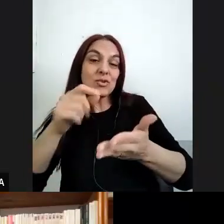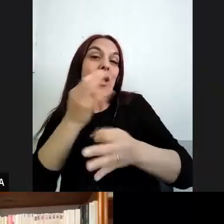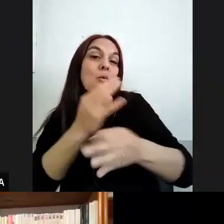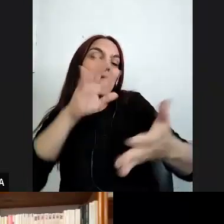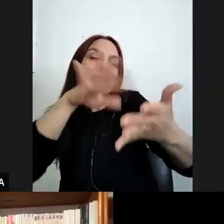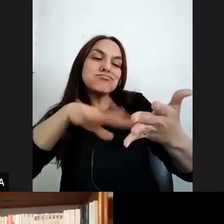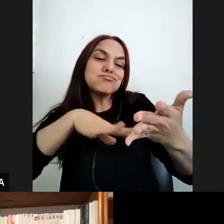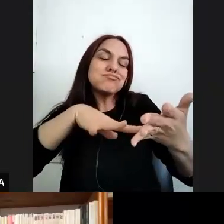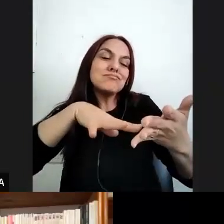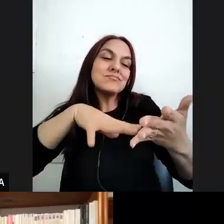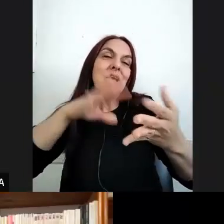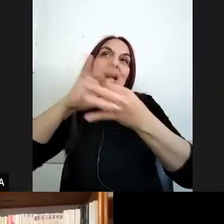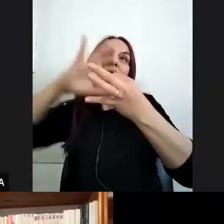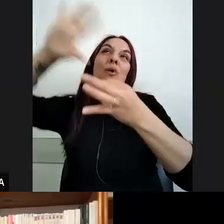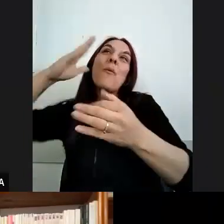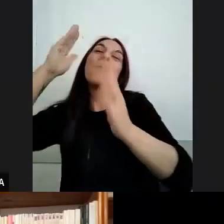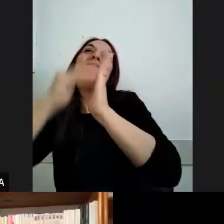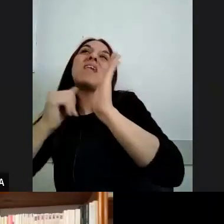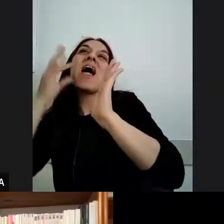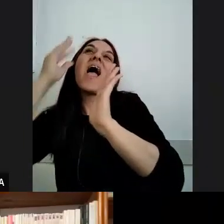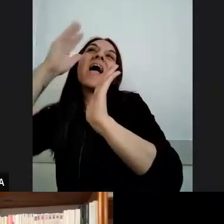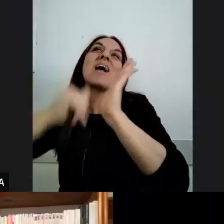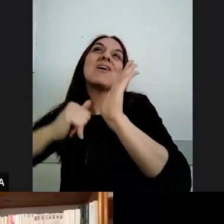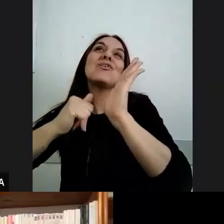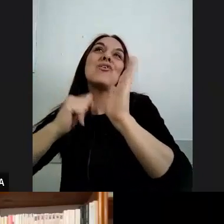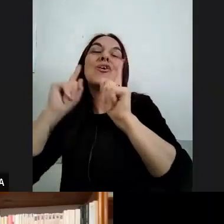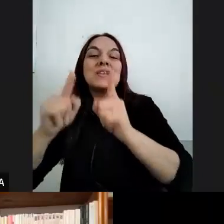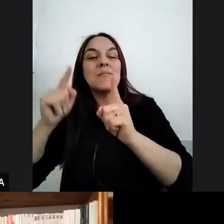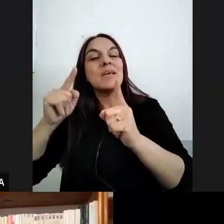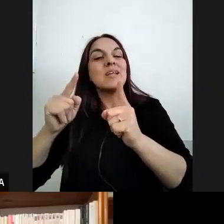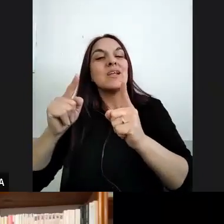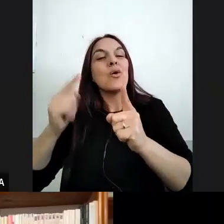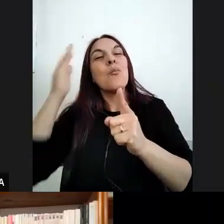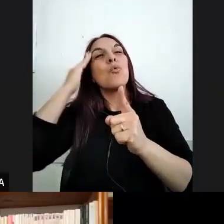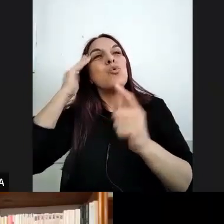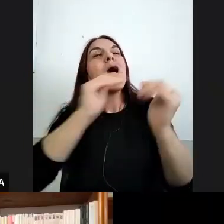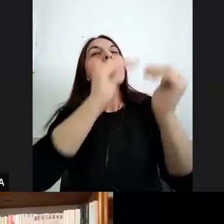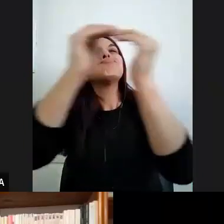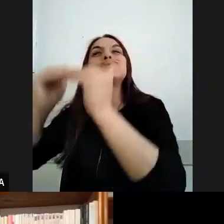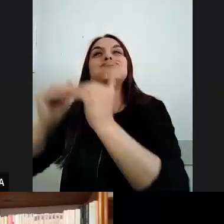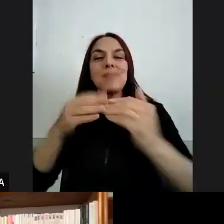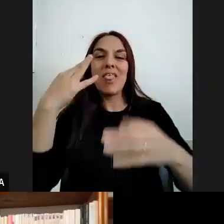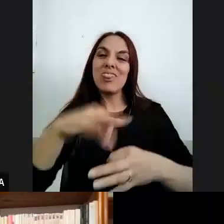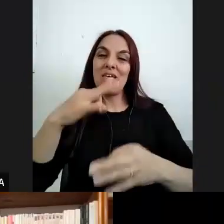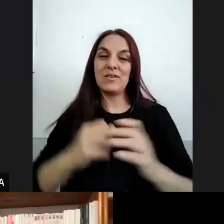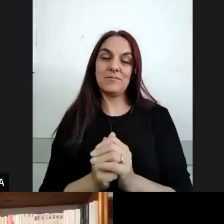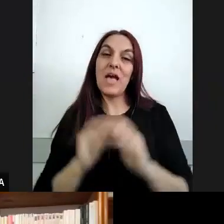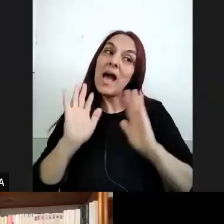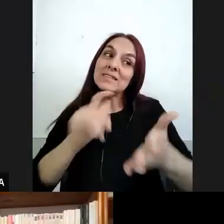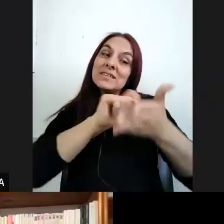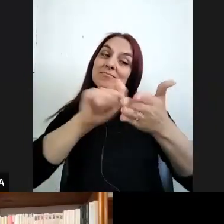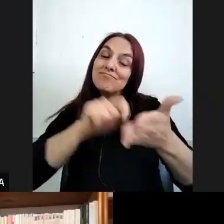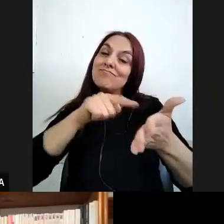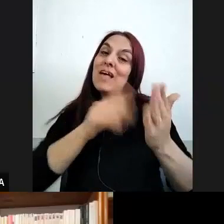componente europeo de la población y además exaltaron la homogeneidad cultural y a lo largo de todo el siglo XX como bien